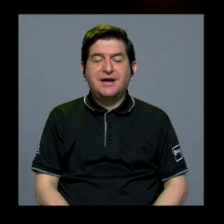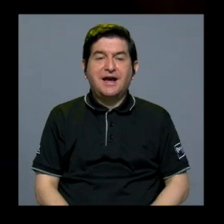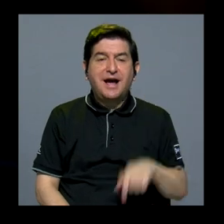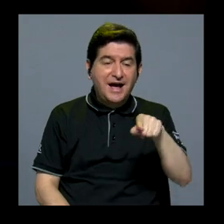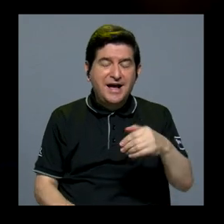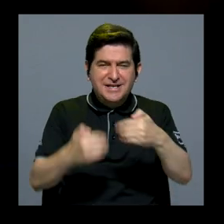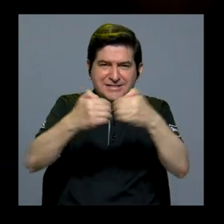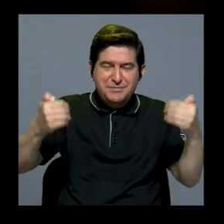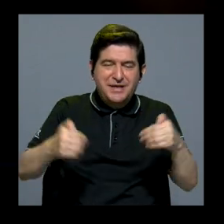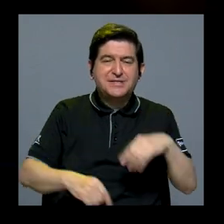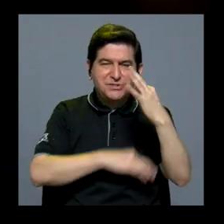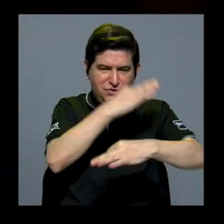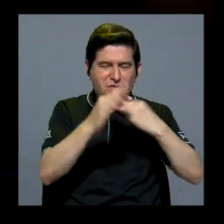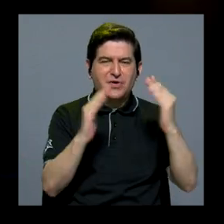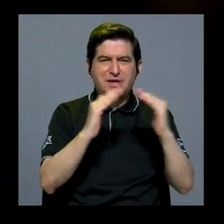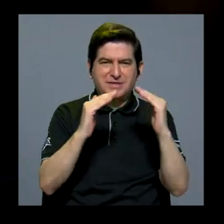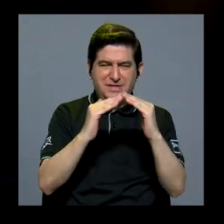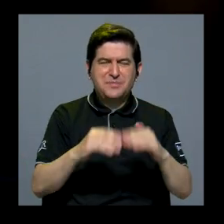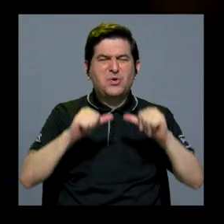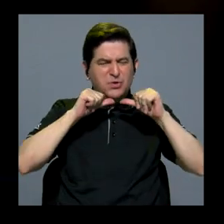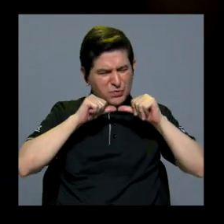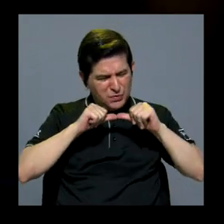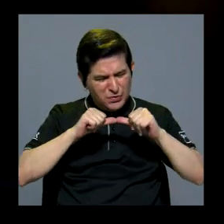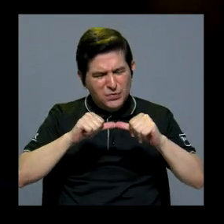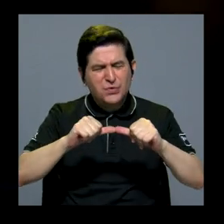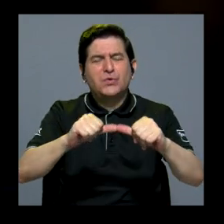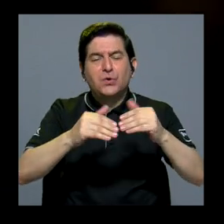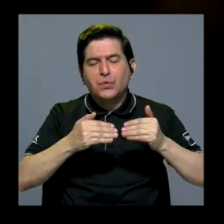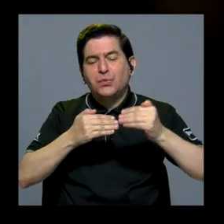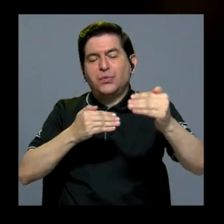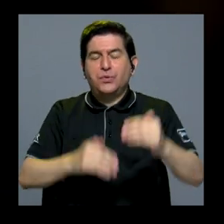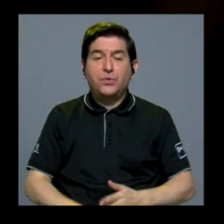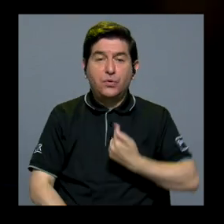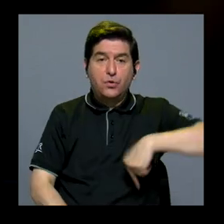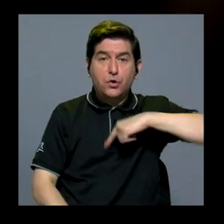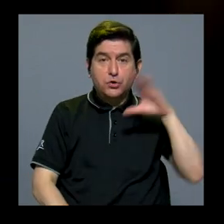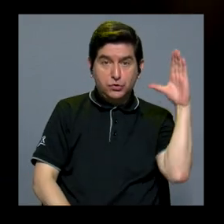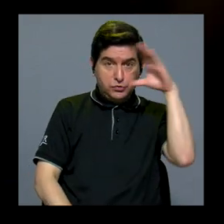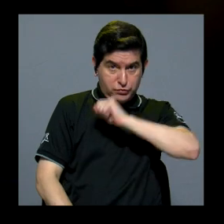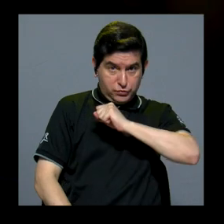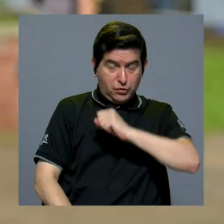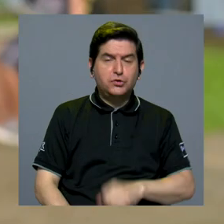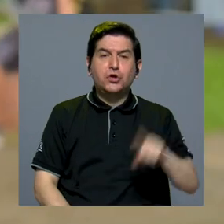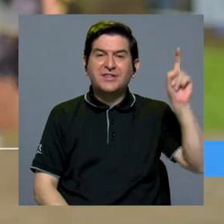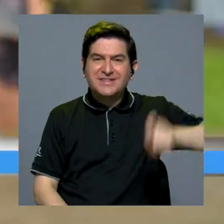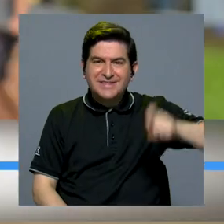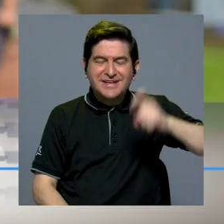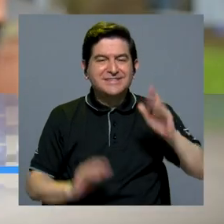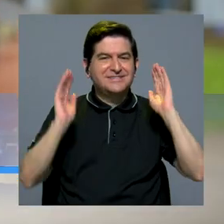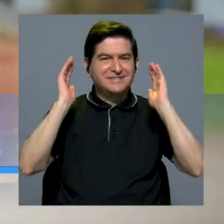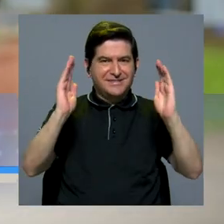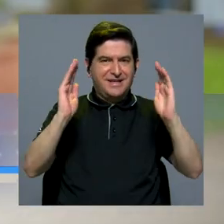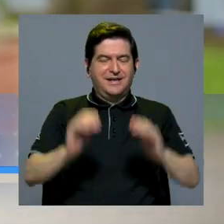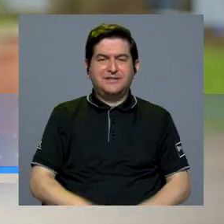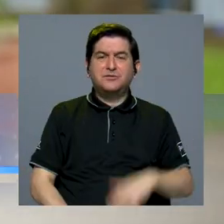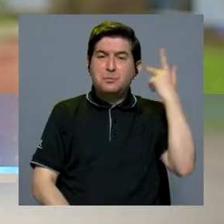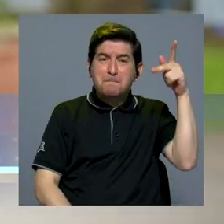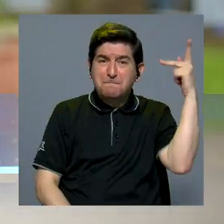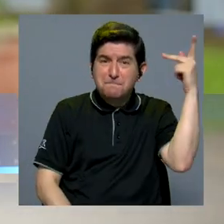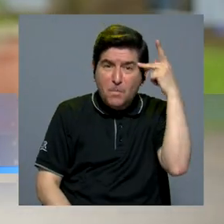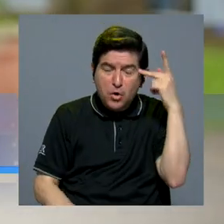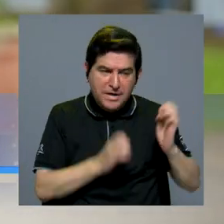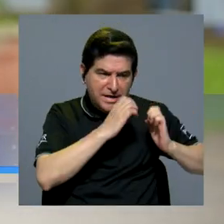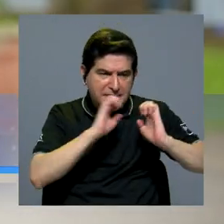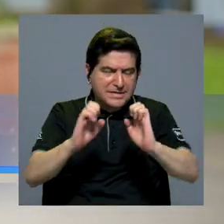nota que la brecha en este tipo de hogares se mantiene muy constante en el tiempo. Nosotros nos hemos dado cuenta que hay una necesidad muy